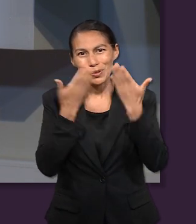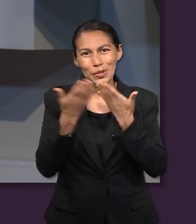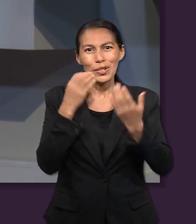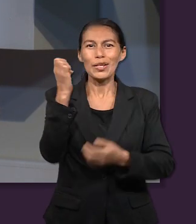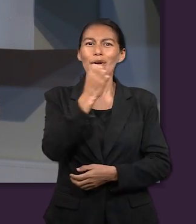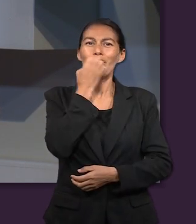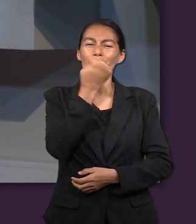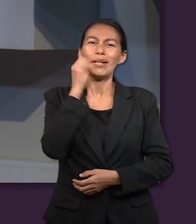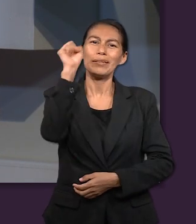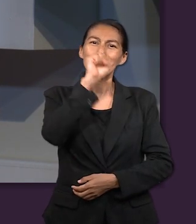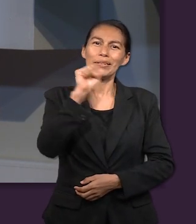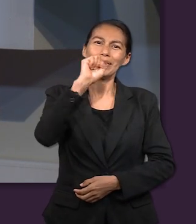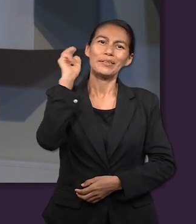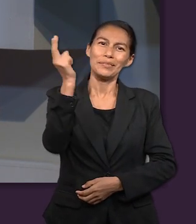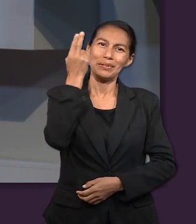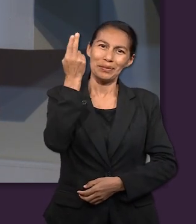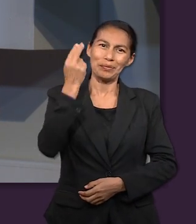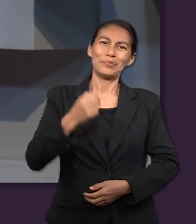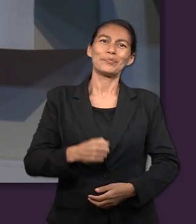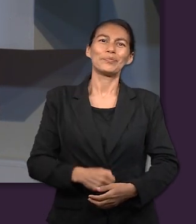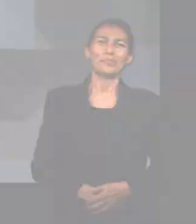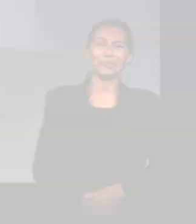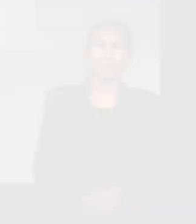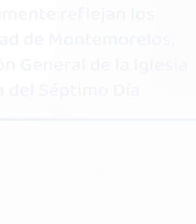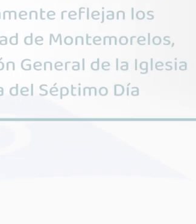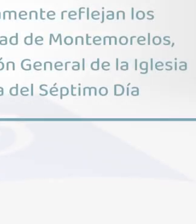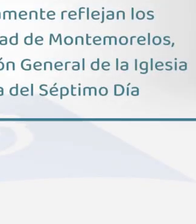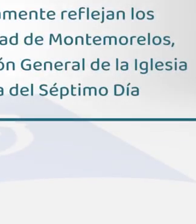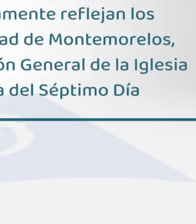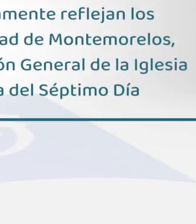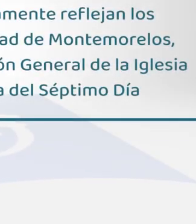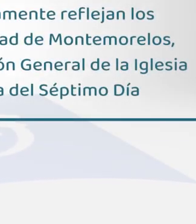un siguiente capítulo de Escuela Sabática Universitaria.